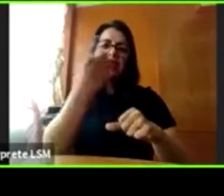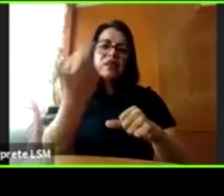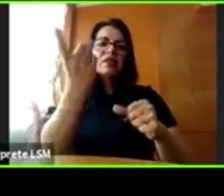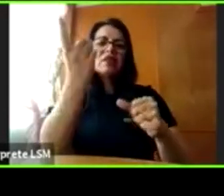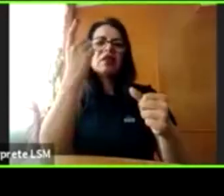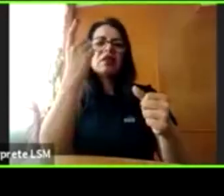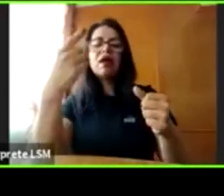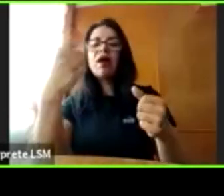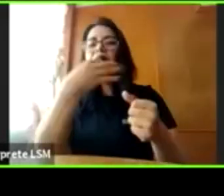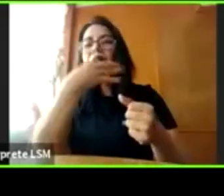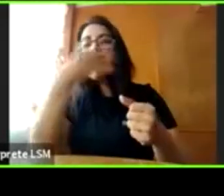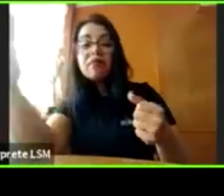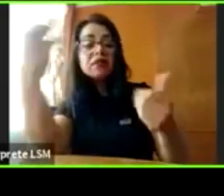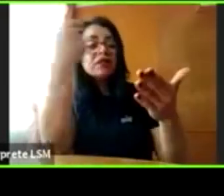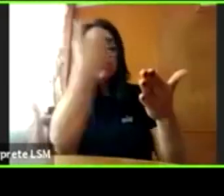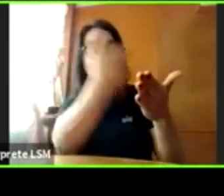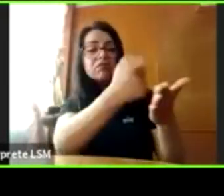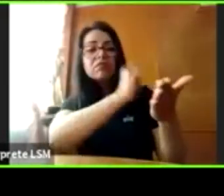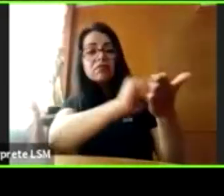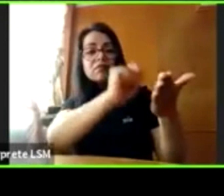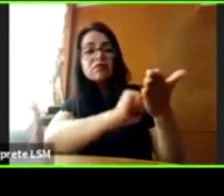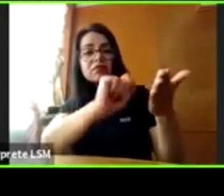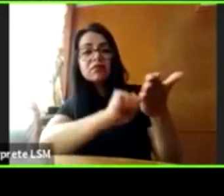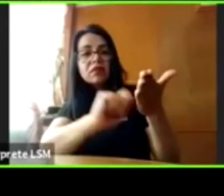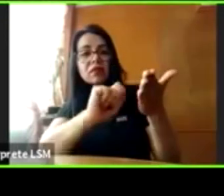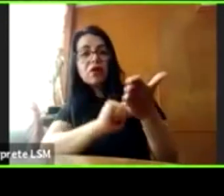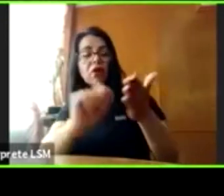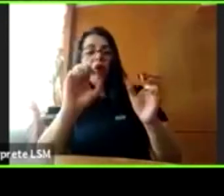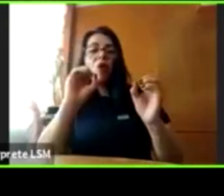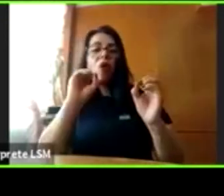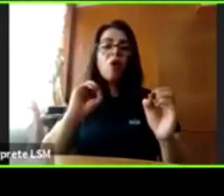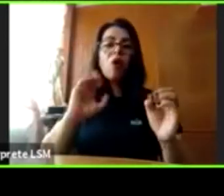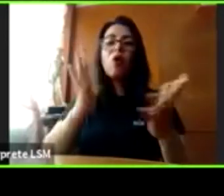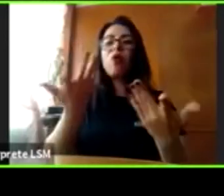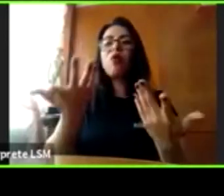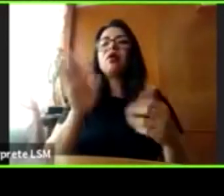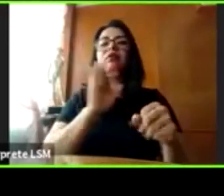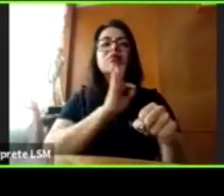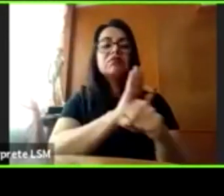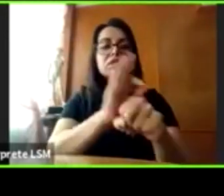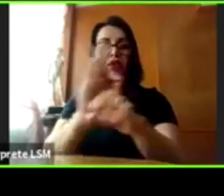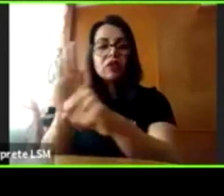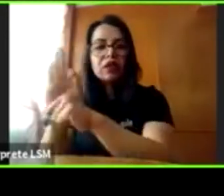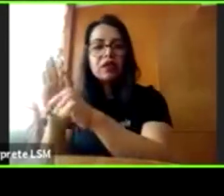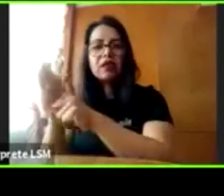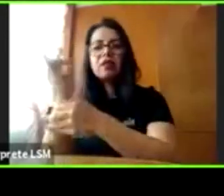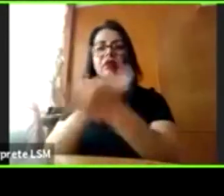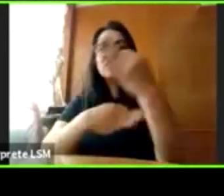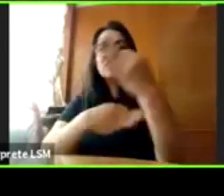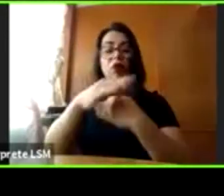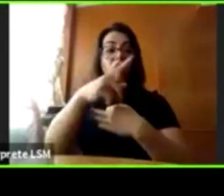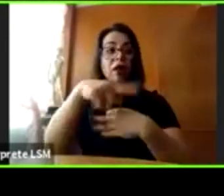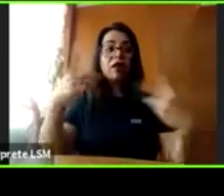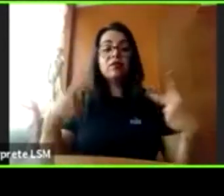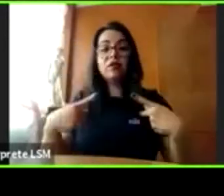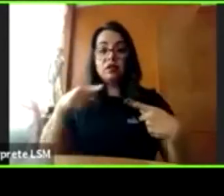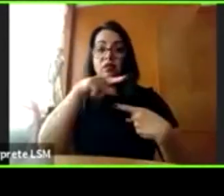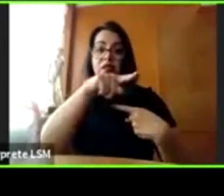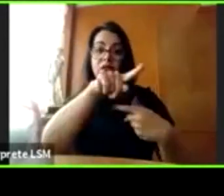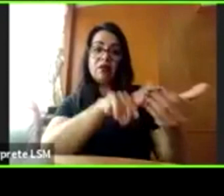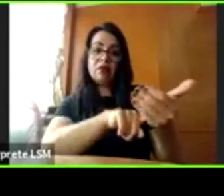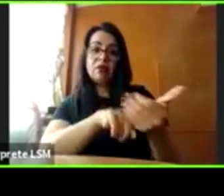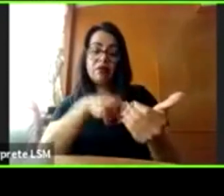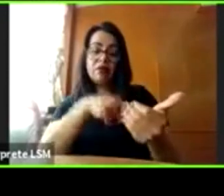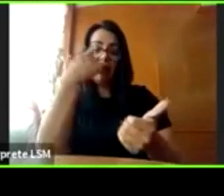protocolo de contratación segura, averiguando los antecedentes de todas las personas que trabajan en la institución.